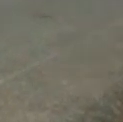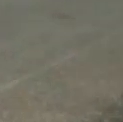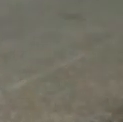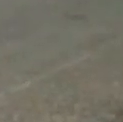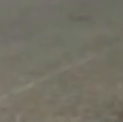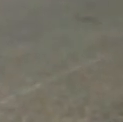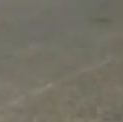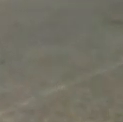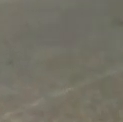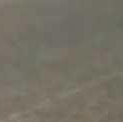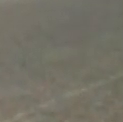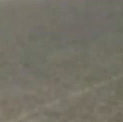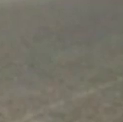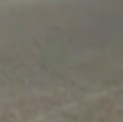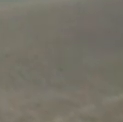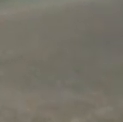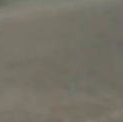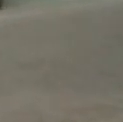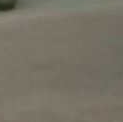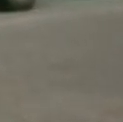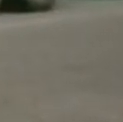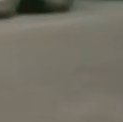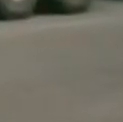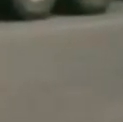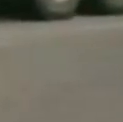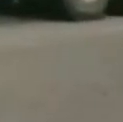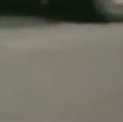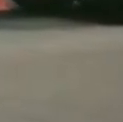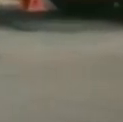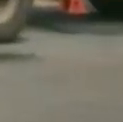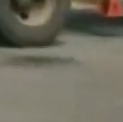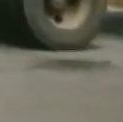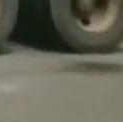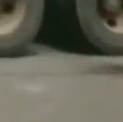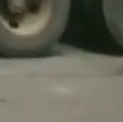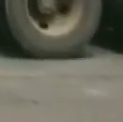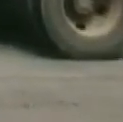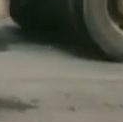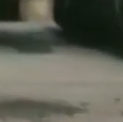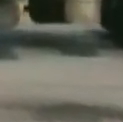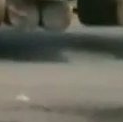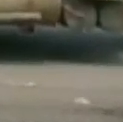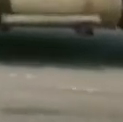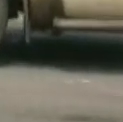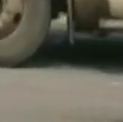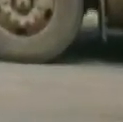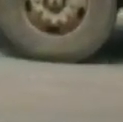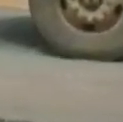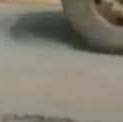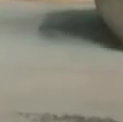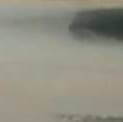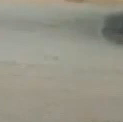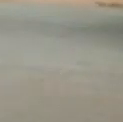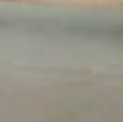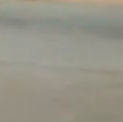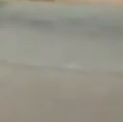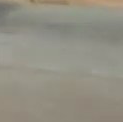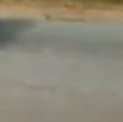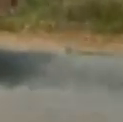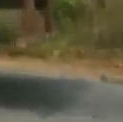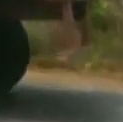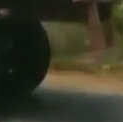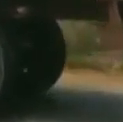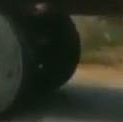emblemáticas. 132 mil litros de oxígeno directamente desde Ciudad Bolívar rumbo a Manaos, región